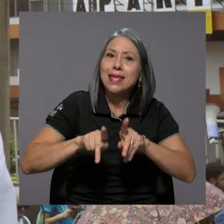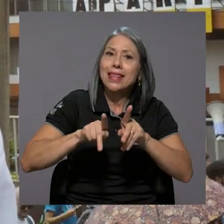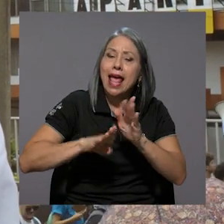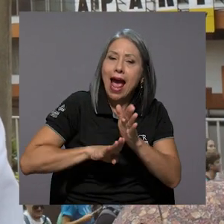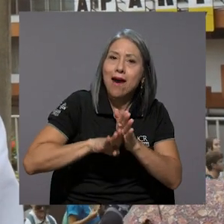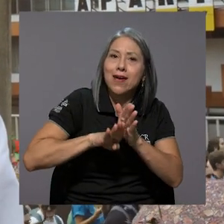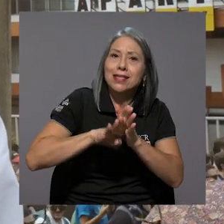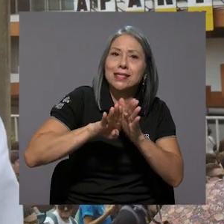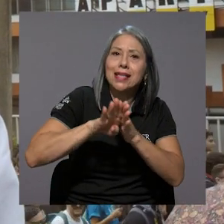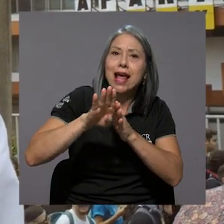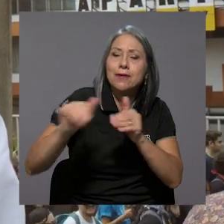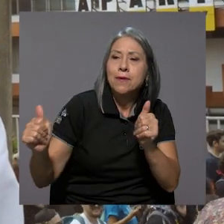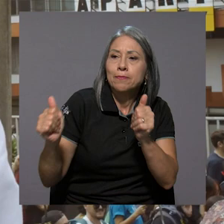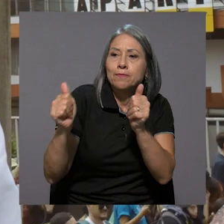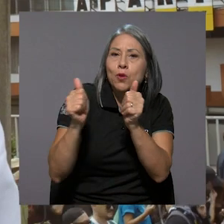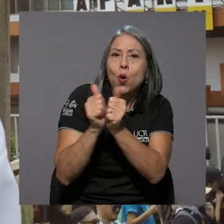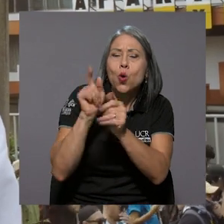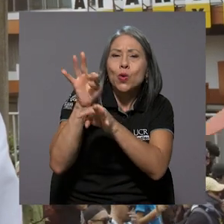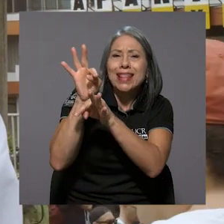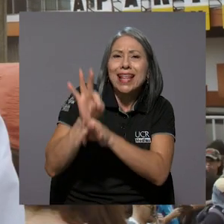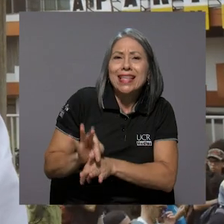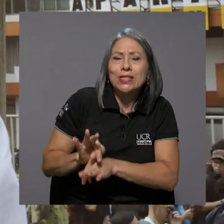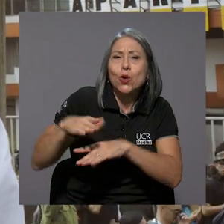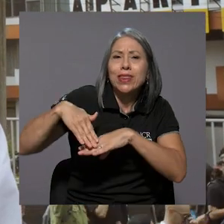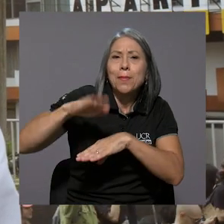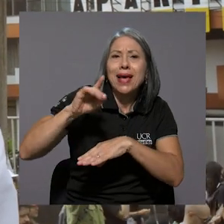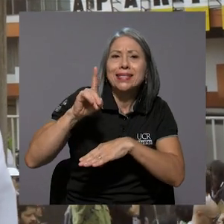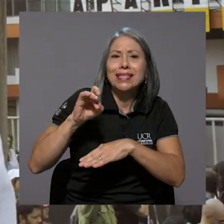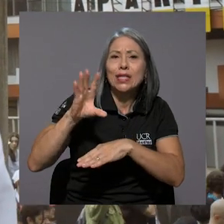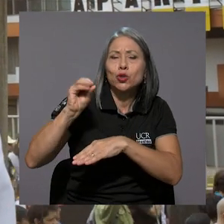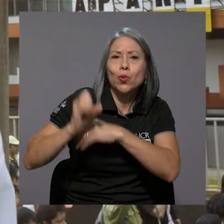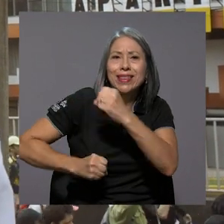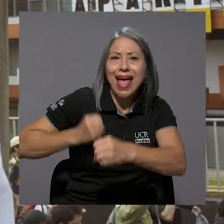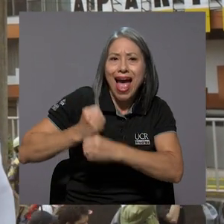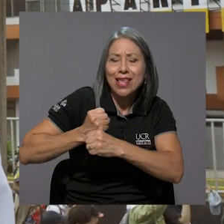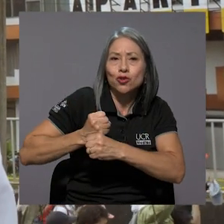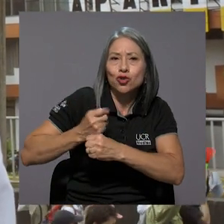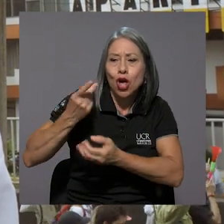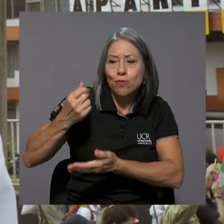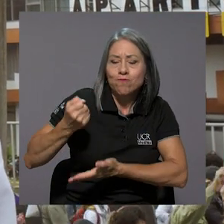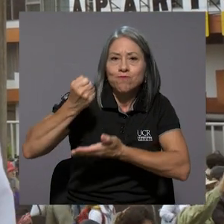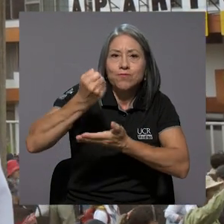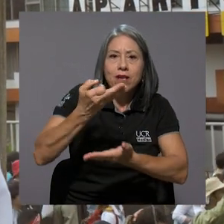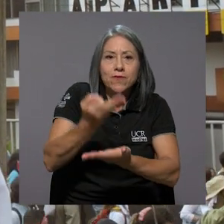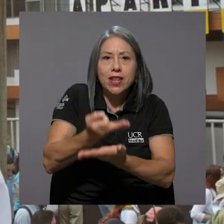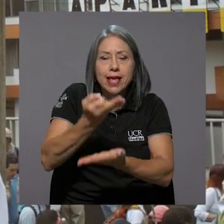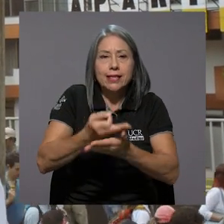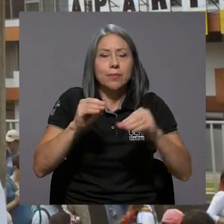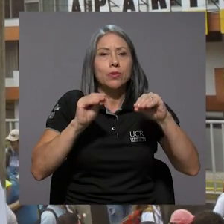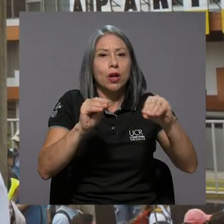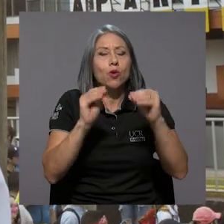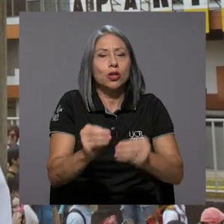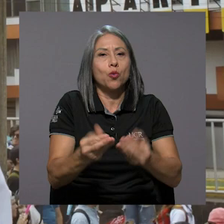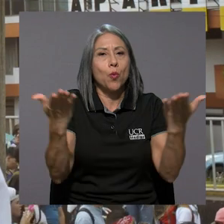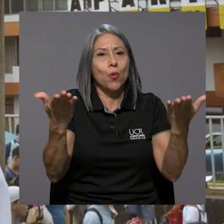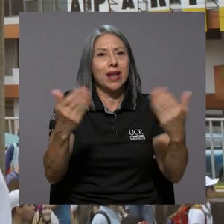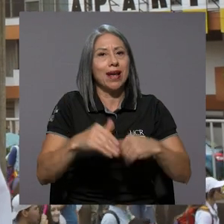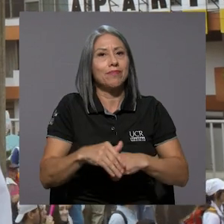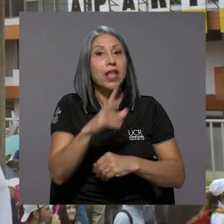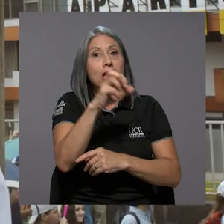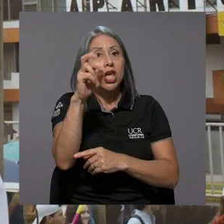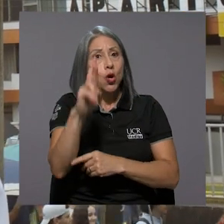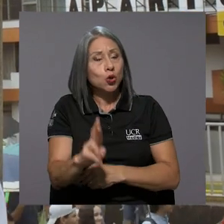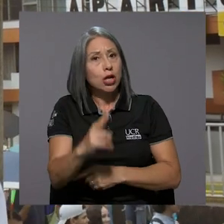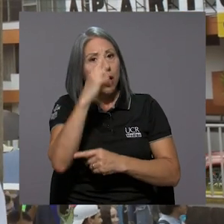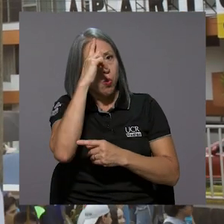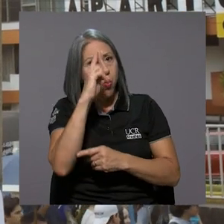permite avanzar pegados de la mano de una tradición de más de siglo y medio de financiamiento a la educación pública,